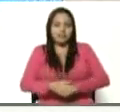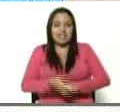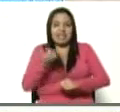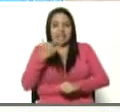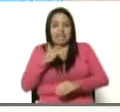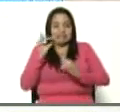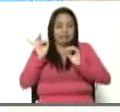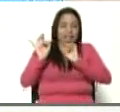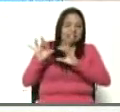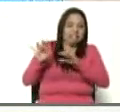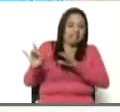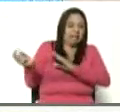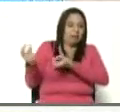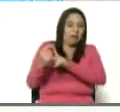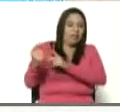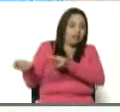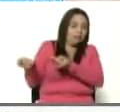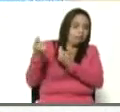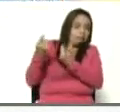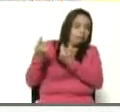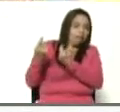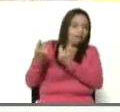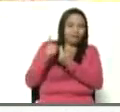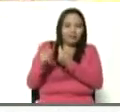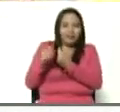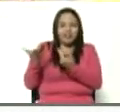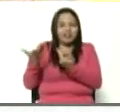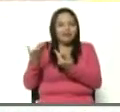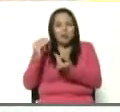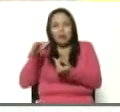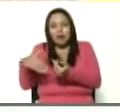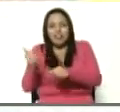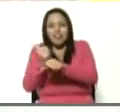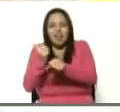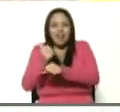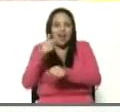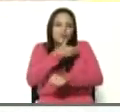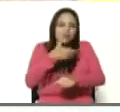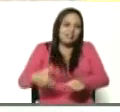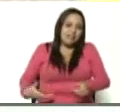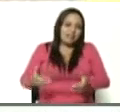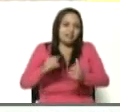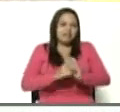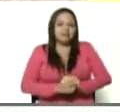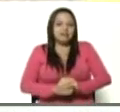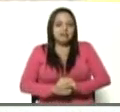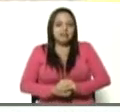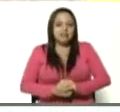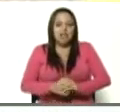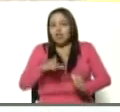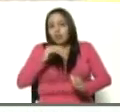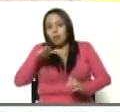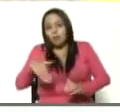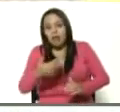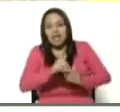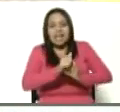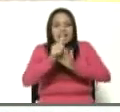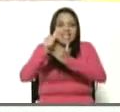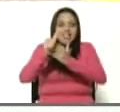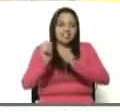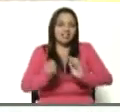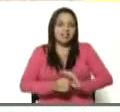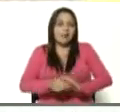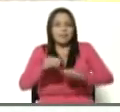a la crítica, que se dedique a otra cosa en la vida, pero no sirve para ser líder, dirigente,